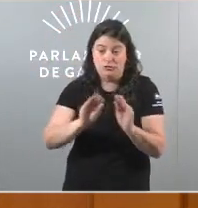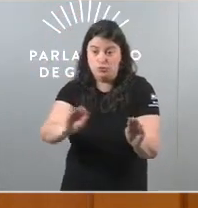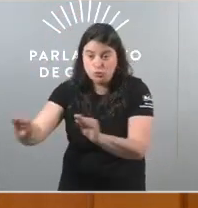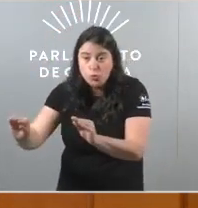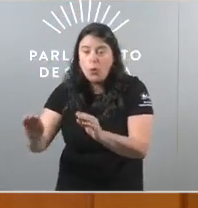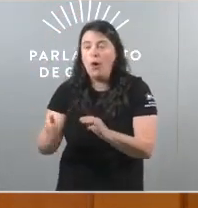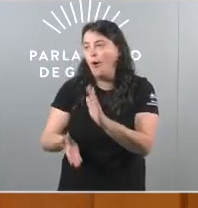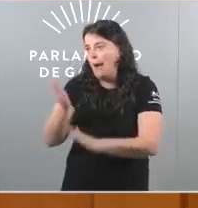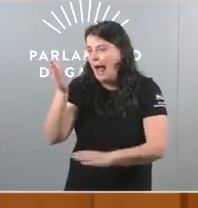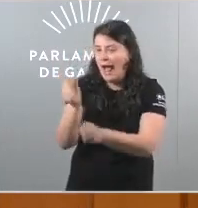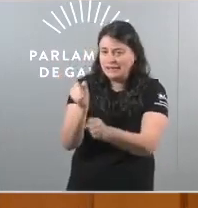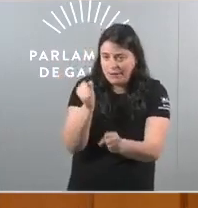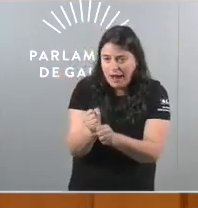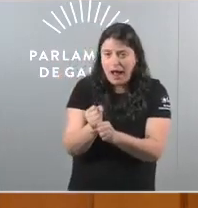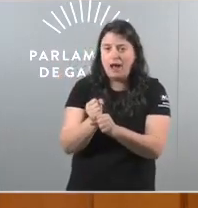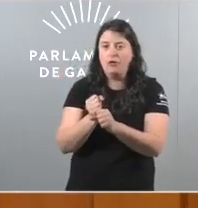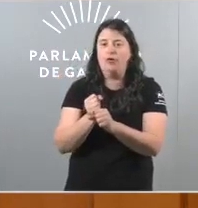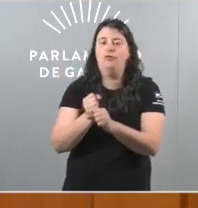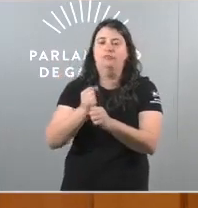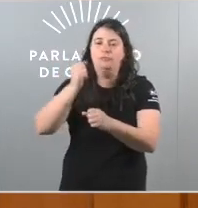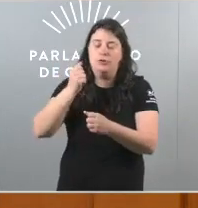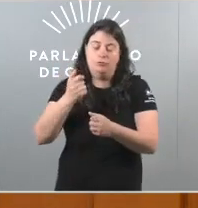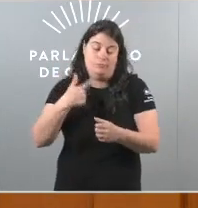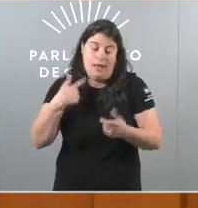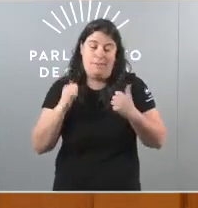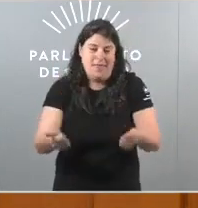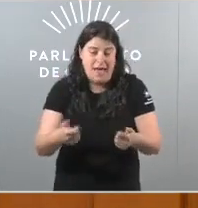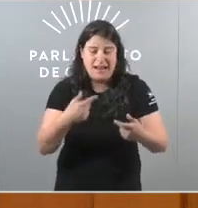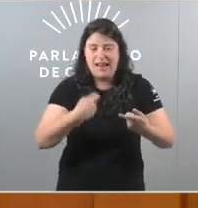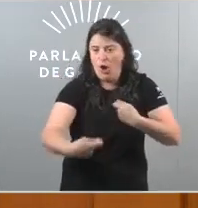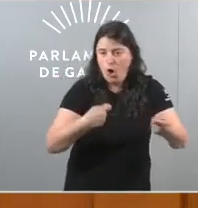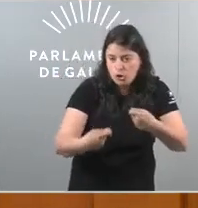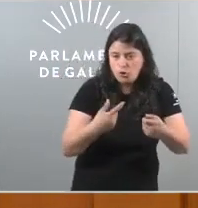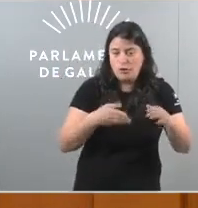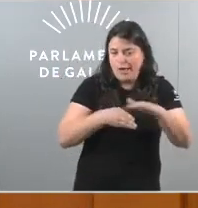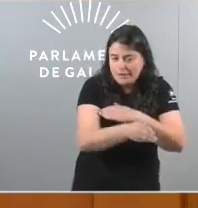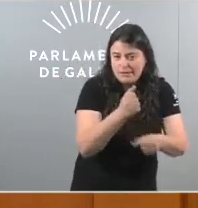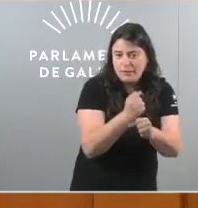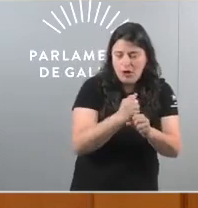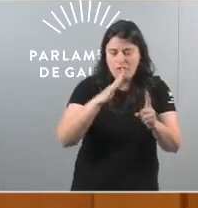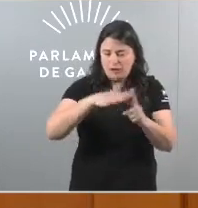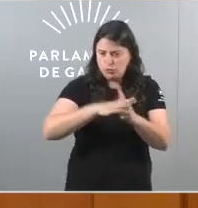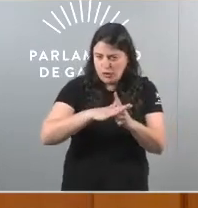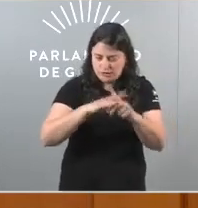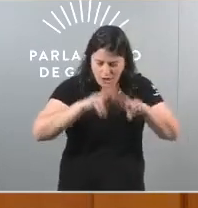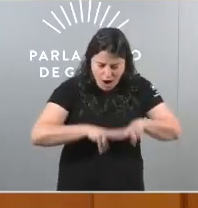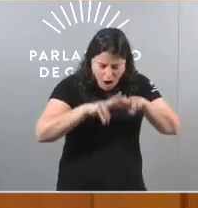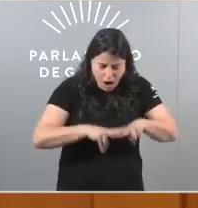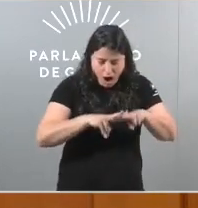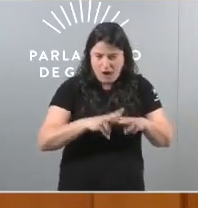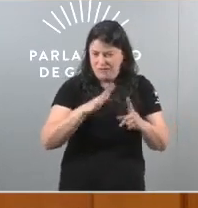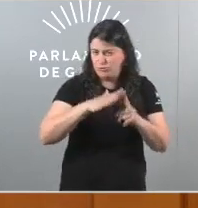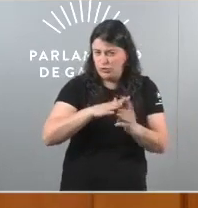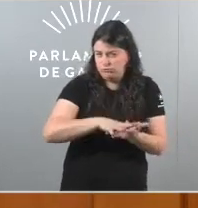traballo, levantando a persiana do seu negocio ou repasando as facturas que se acumulan, sei que hoxe